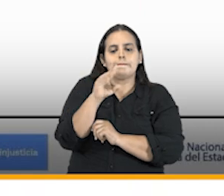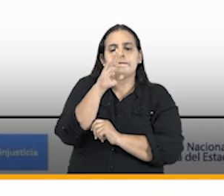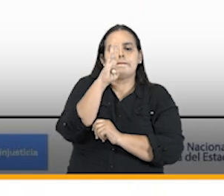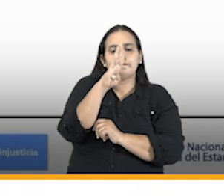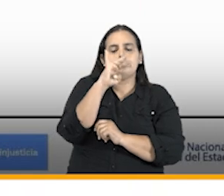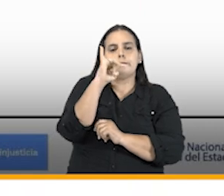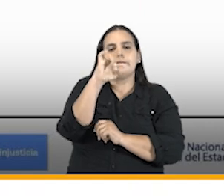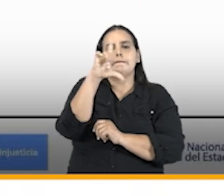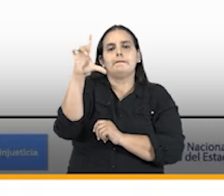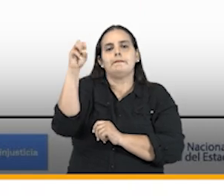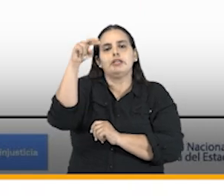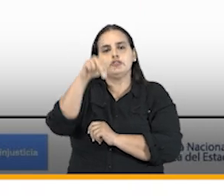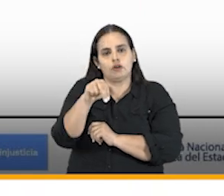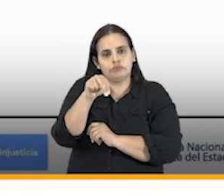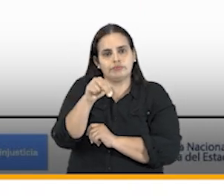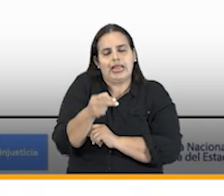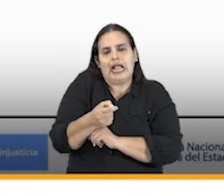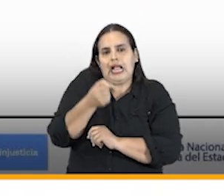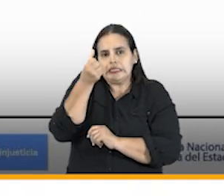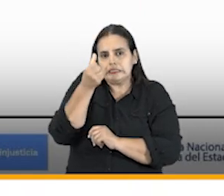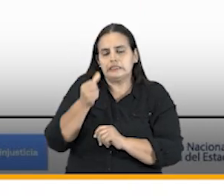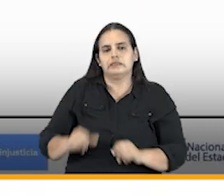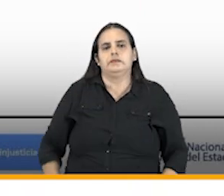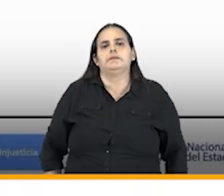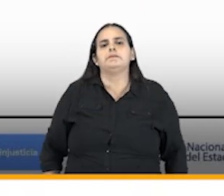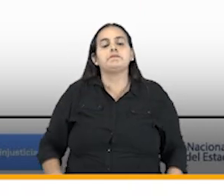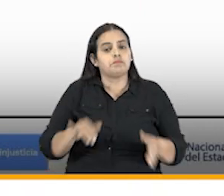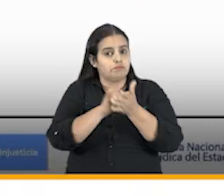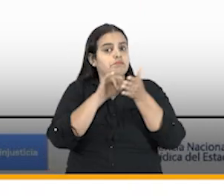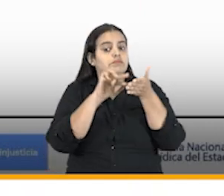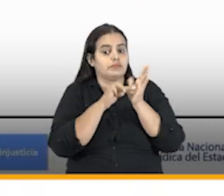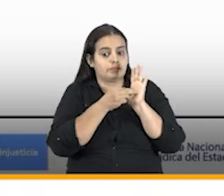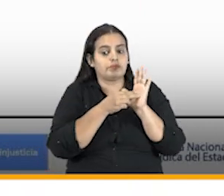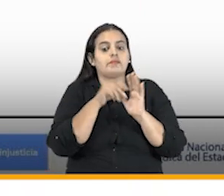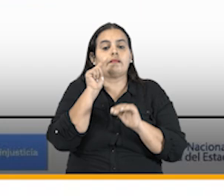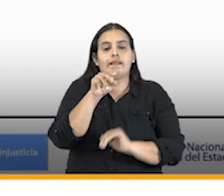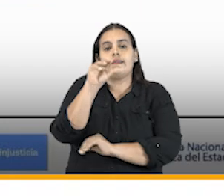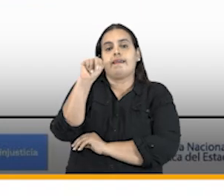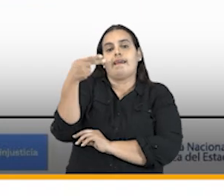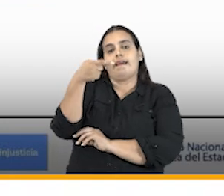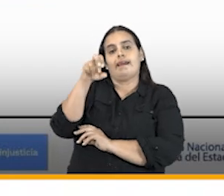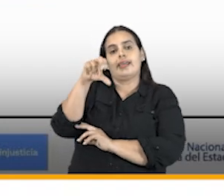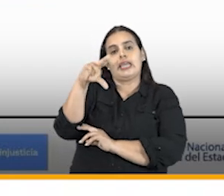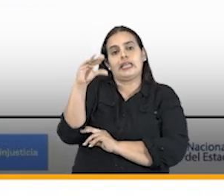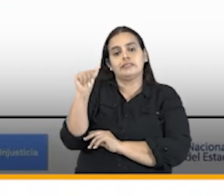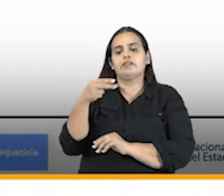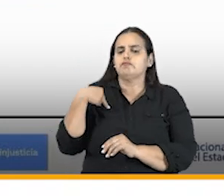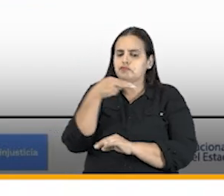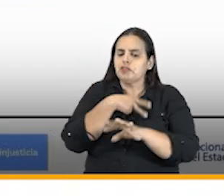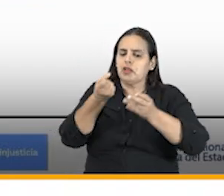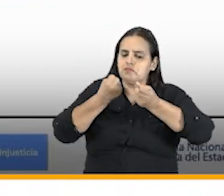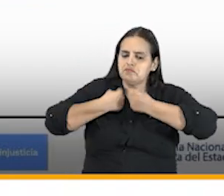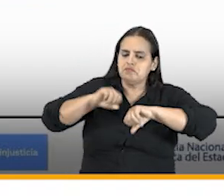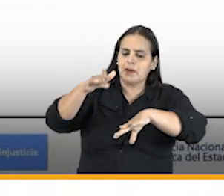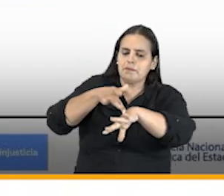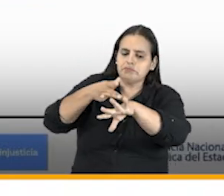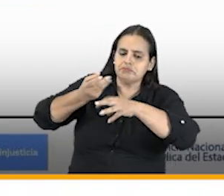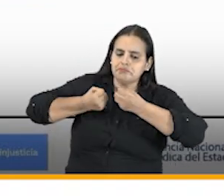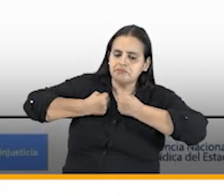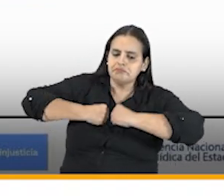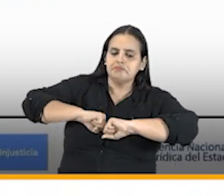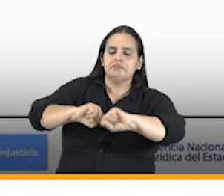986.000 millones de pesos aproximadamente eso significa que en la agencia pues estamos tratando de impulsar